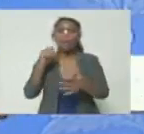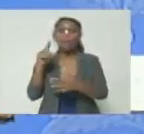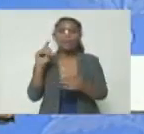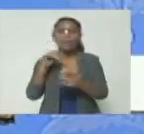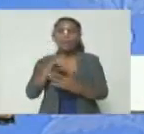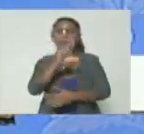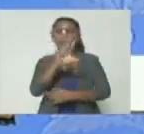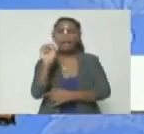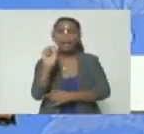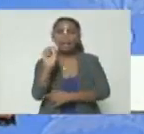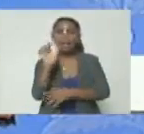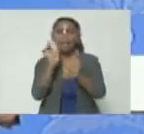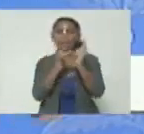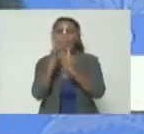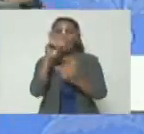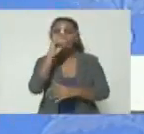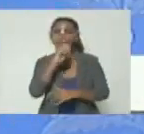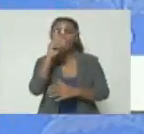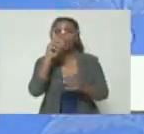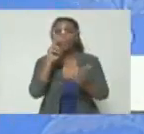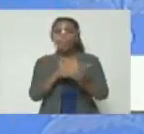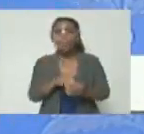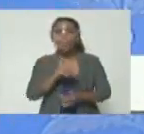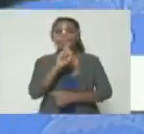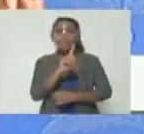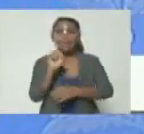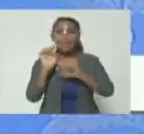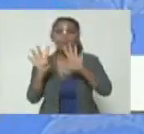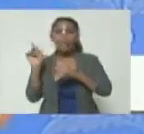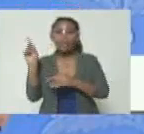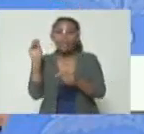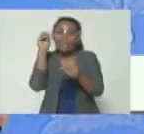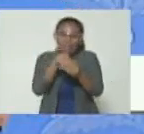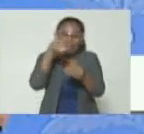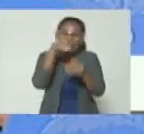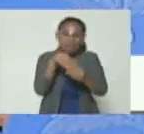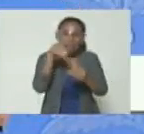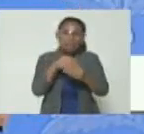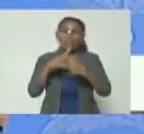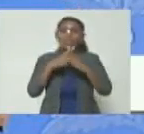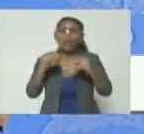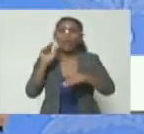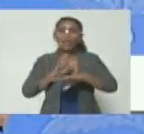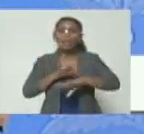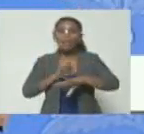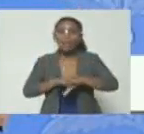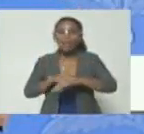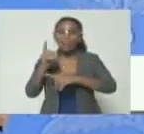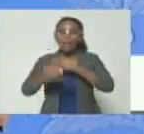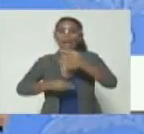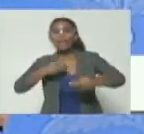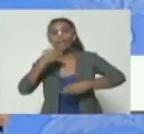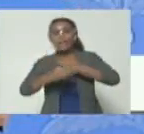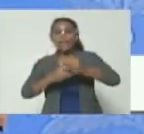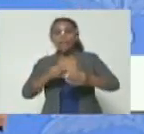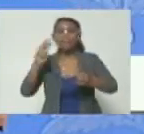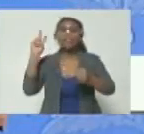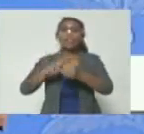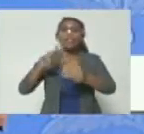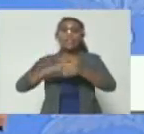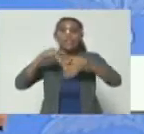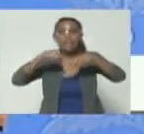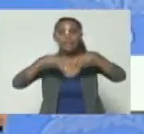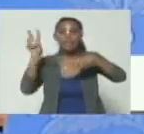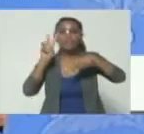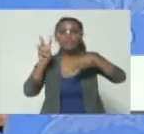de abril del año 2019, y ha estado metido en todos los guisos para perpetrar actos de violencia en Venezuela.